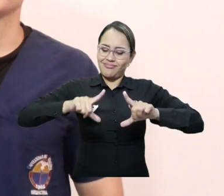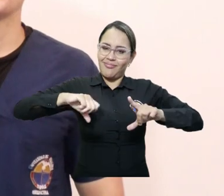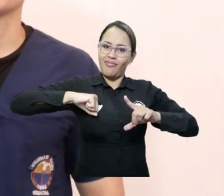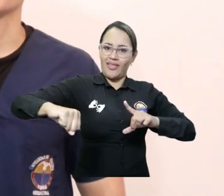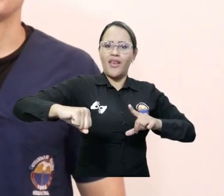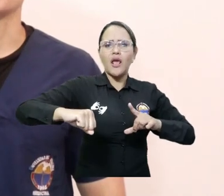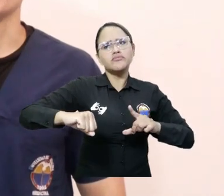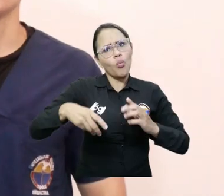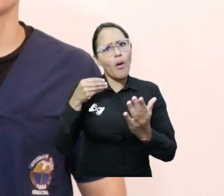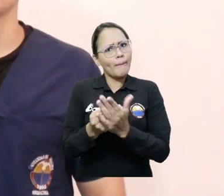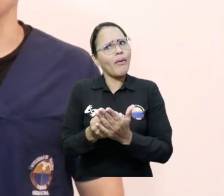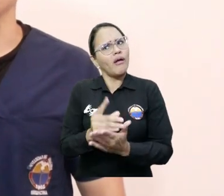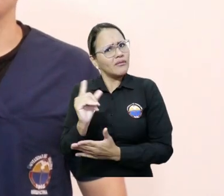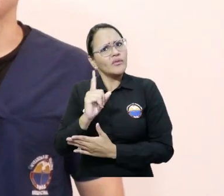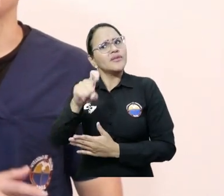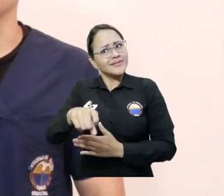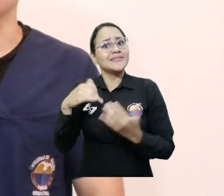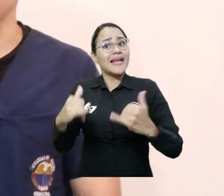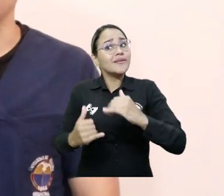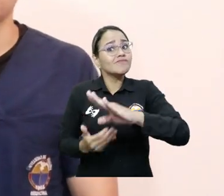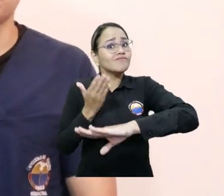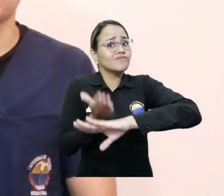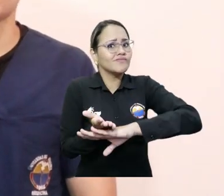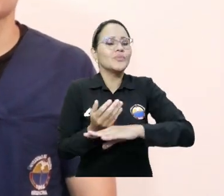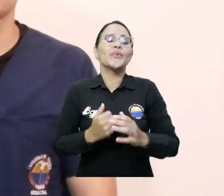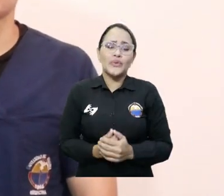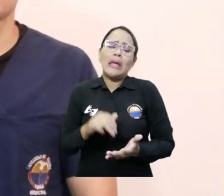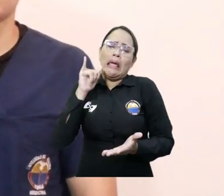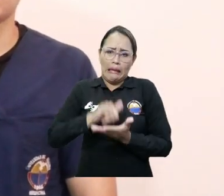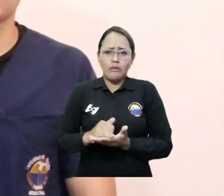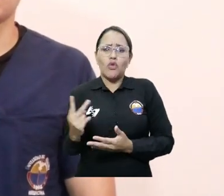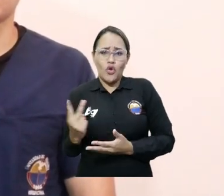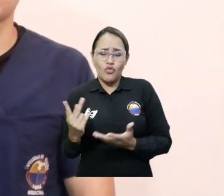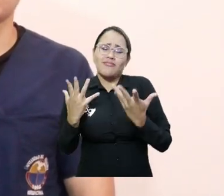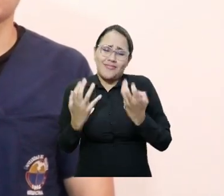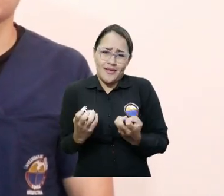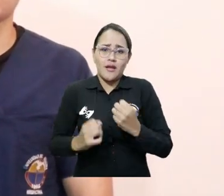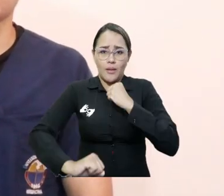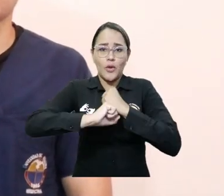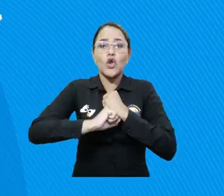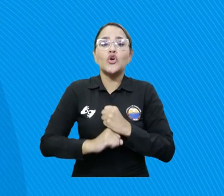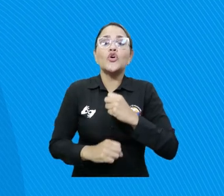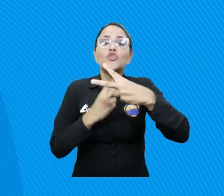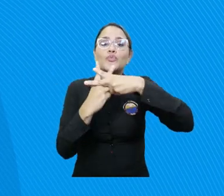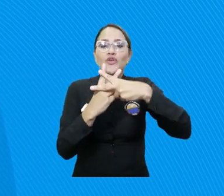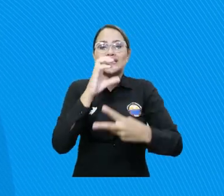esto que queremos seguir construyendo juntos la universidad de nuestro seño. Vota 02 al Consejo Superior.